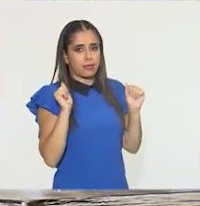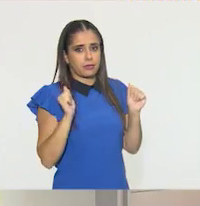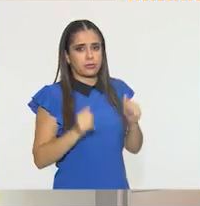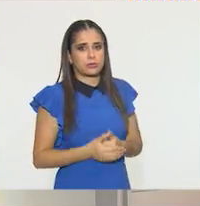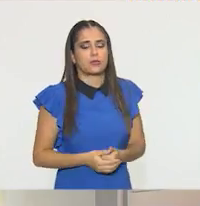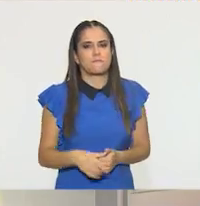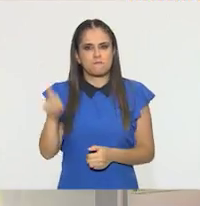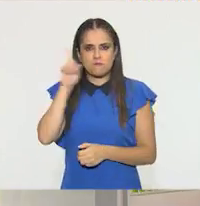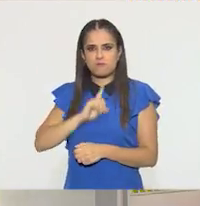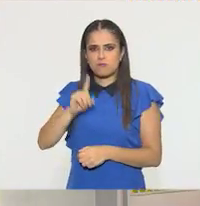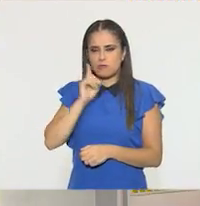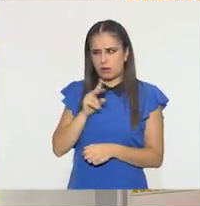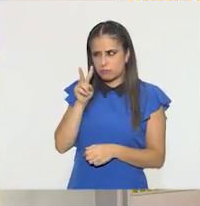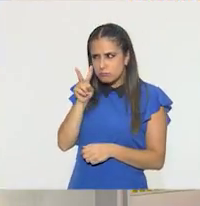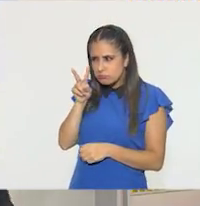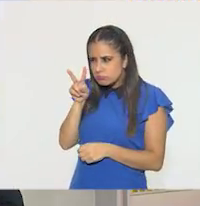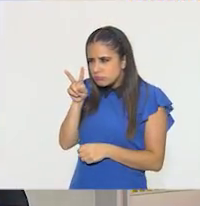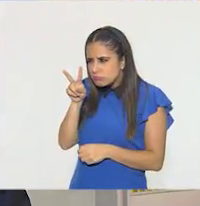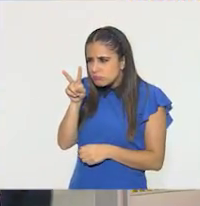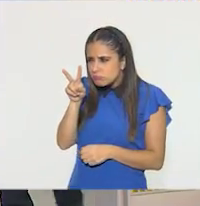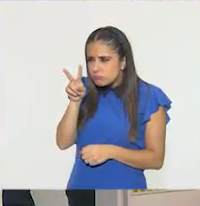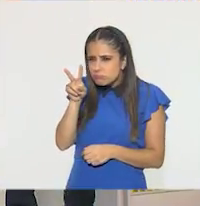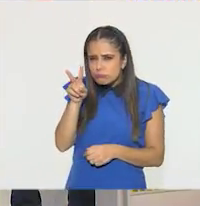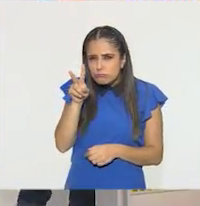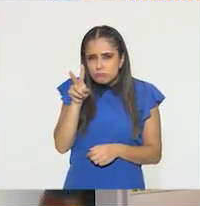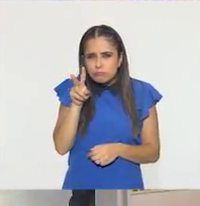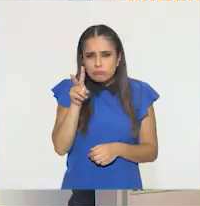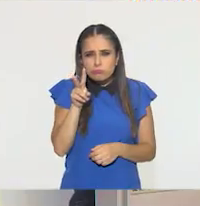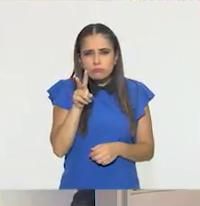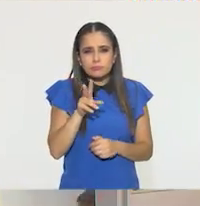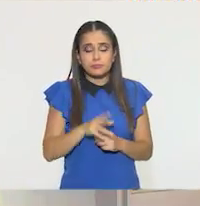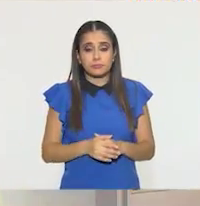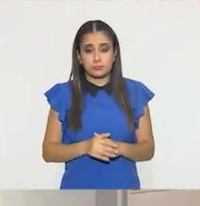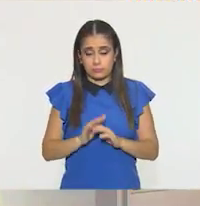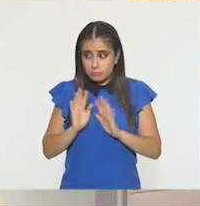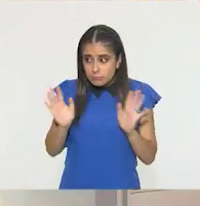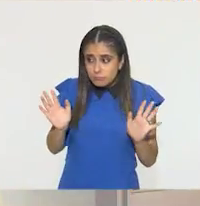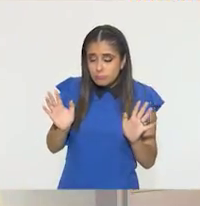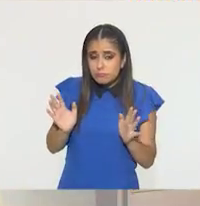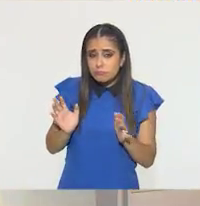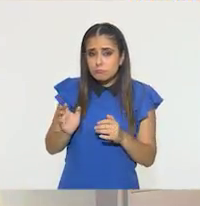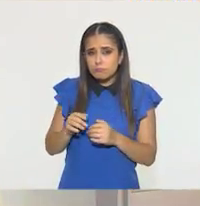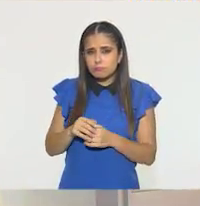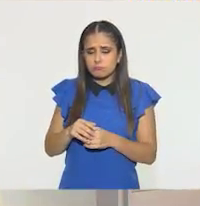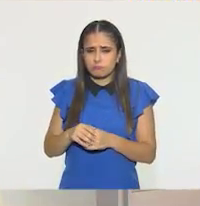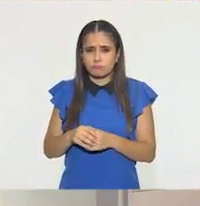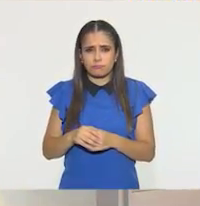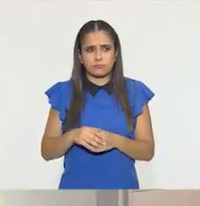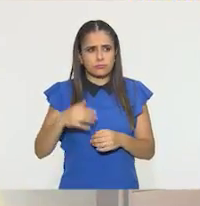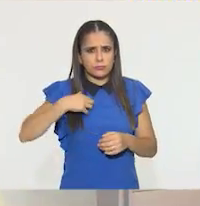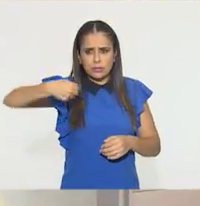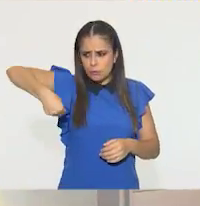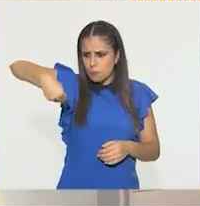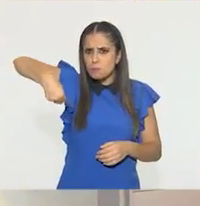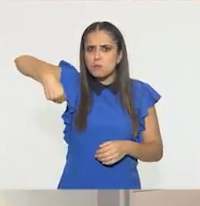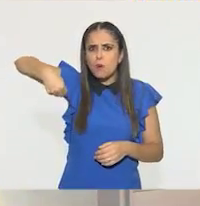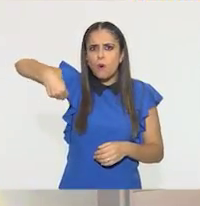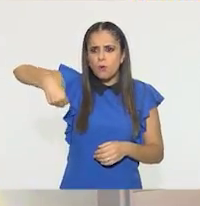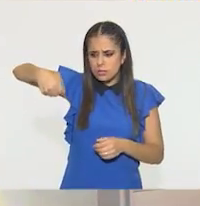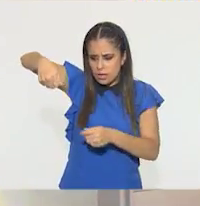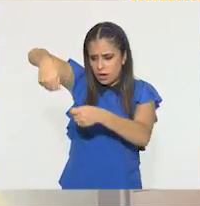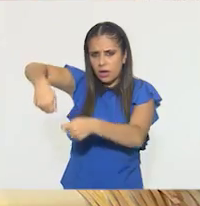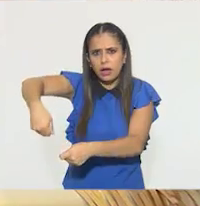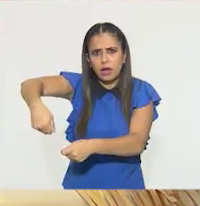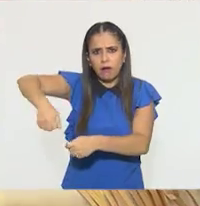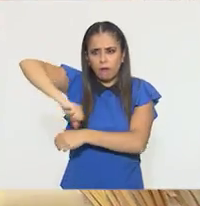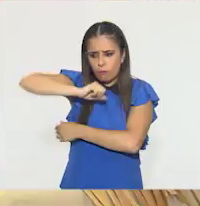La mujer lo sigue con la mirada. Una vez superada la sorpresa, busca con su mano la bolsa que había colgado en el respaldo